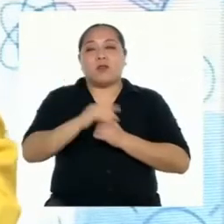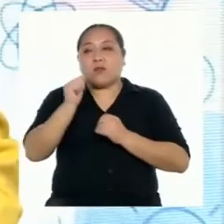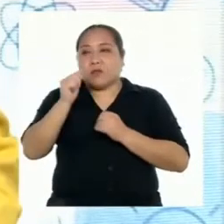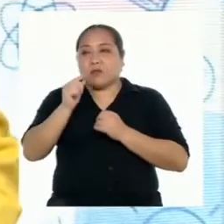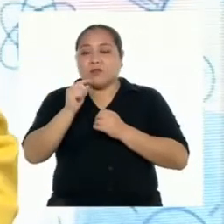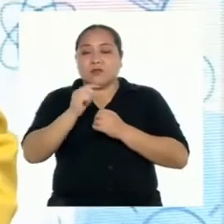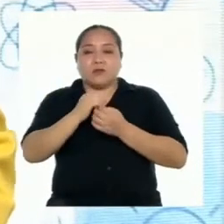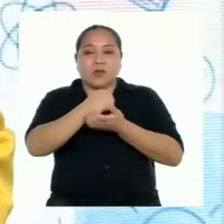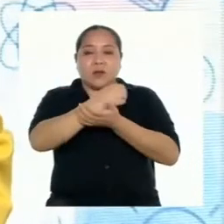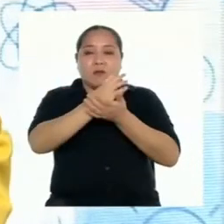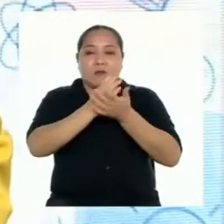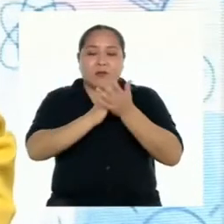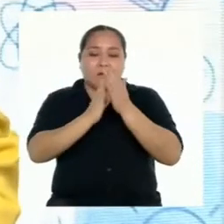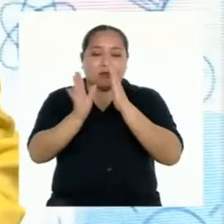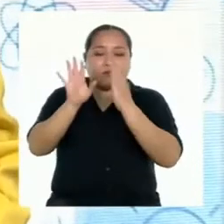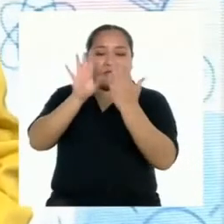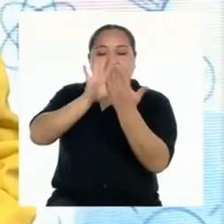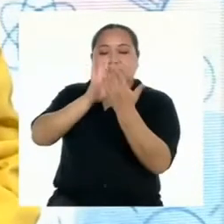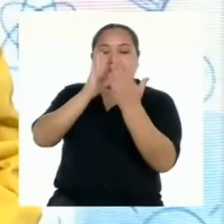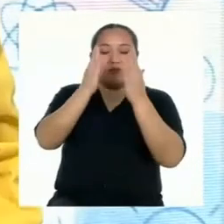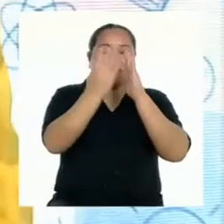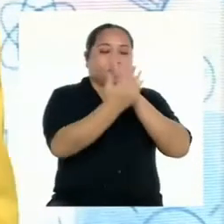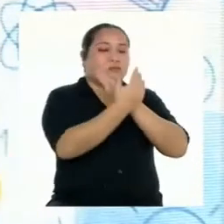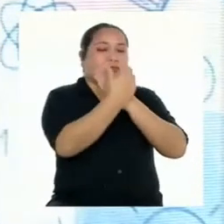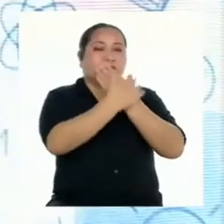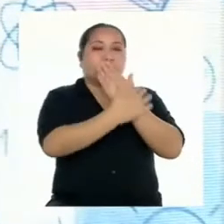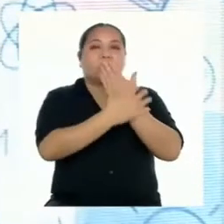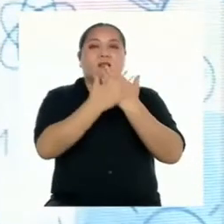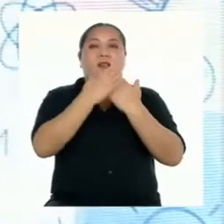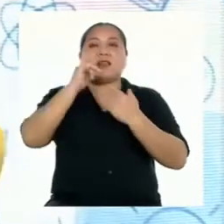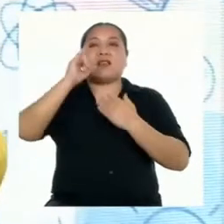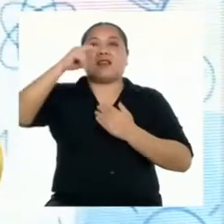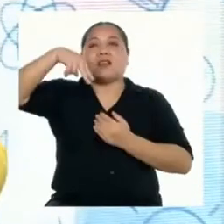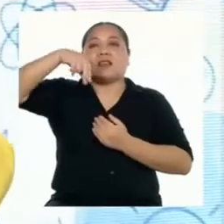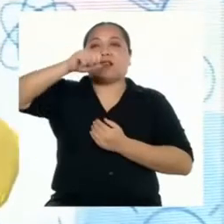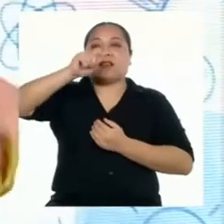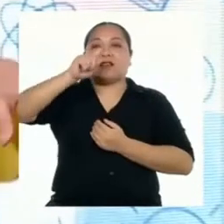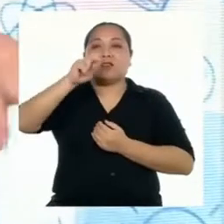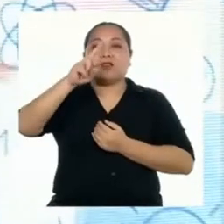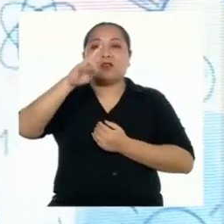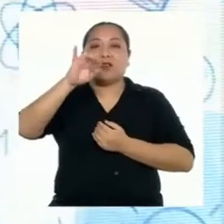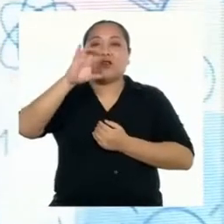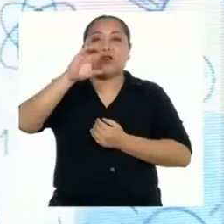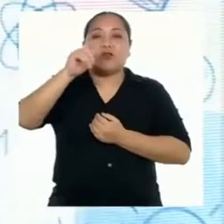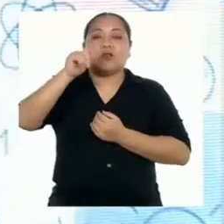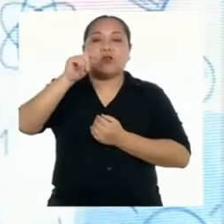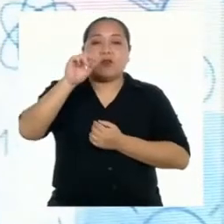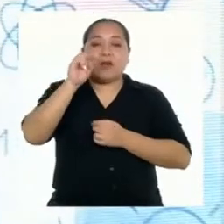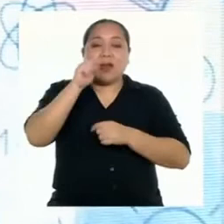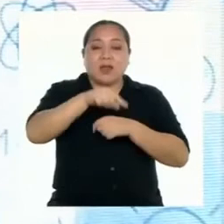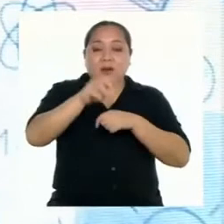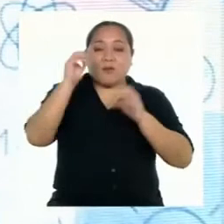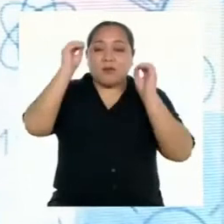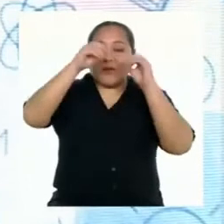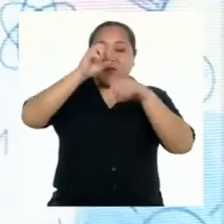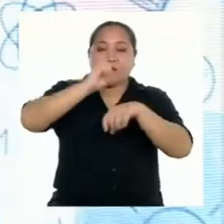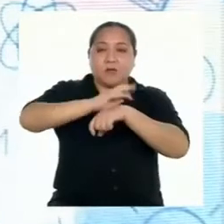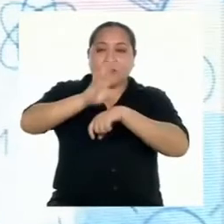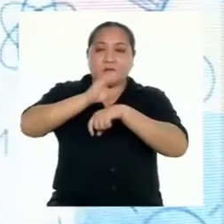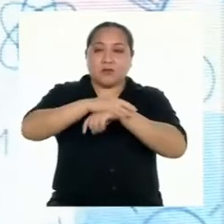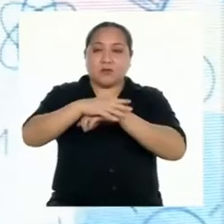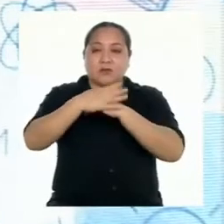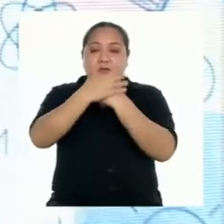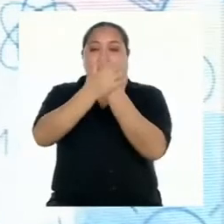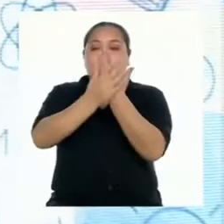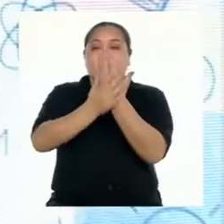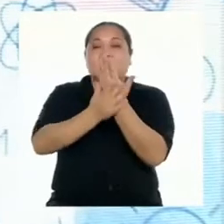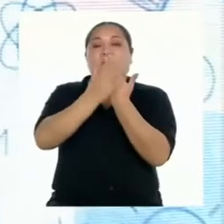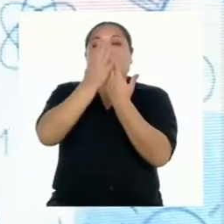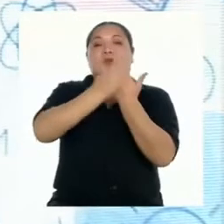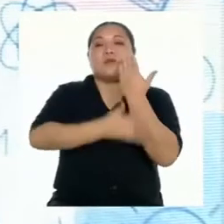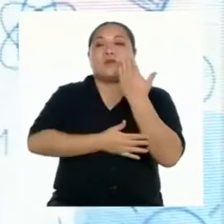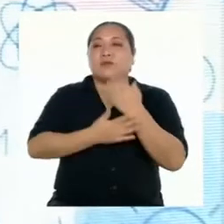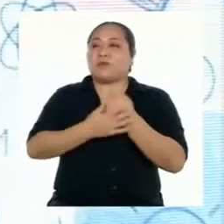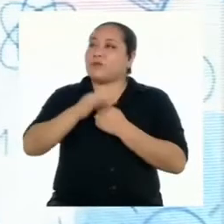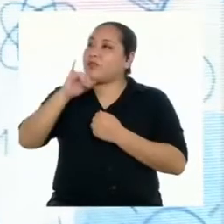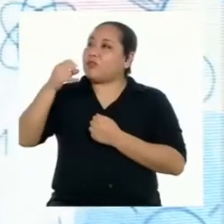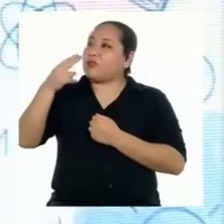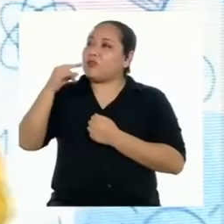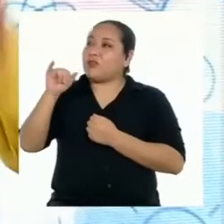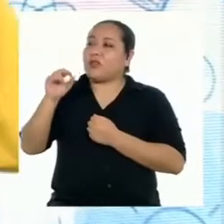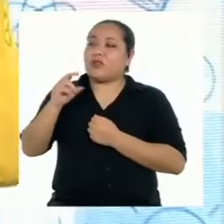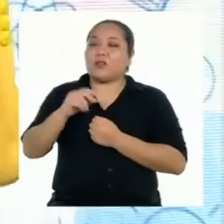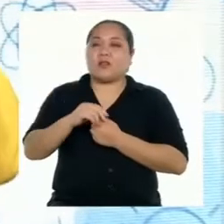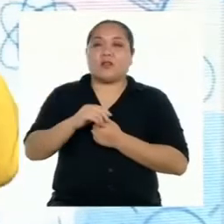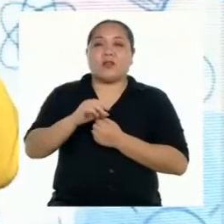instructivo en la otra parte de la contraportada, porque ahí colocaremos las recomendaciones. Jonathan, la siguiente